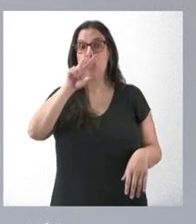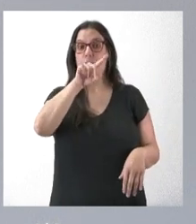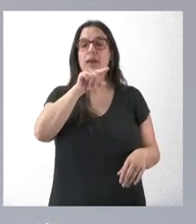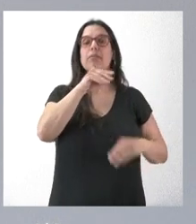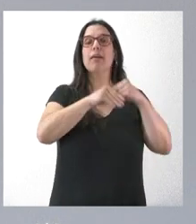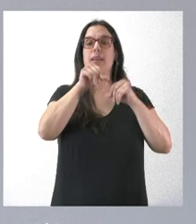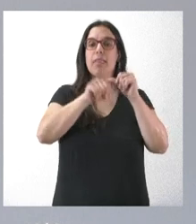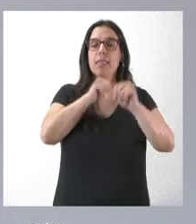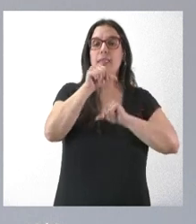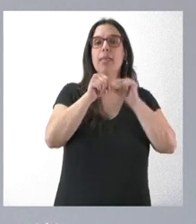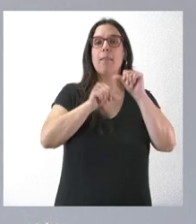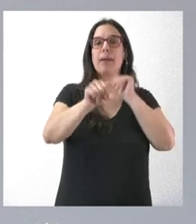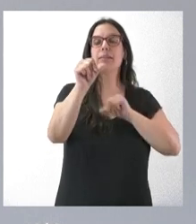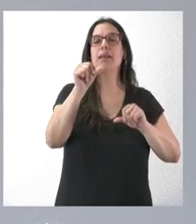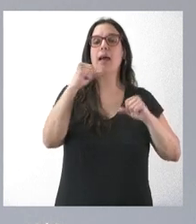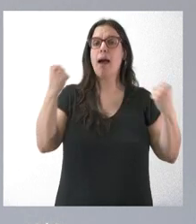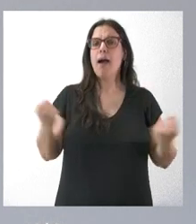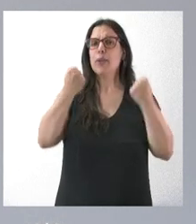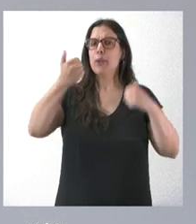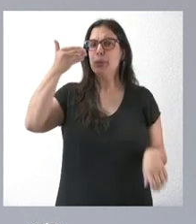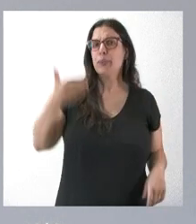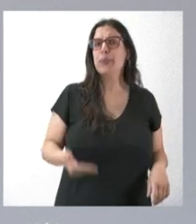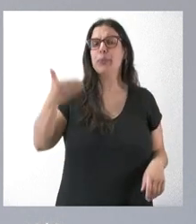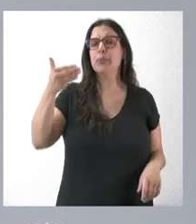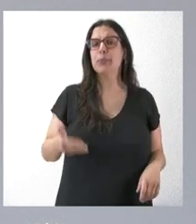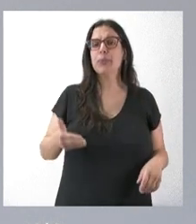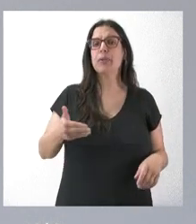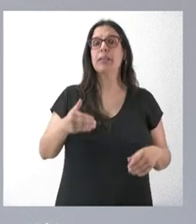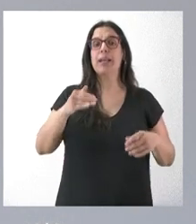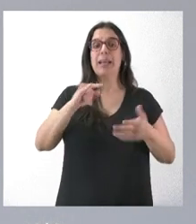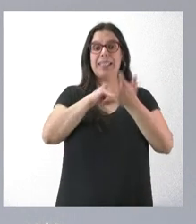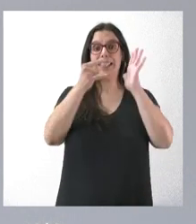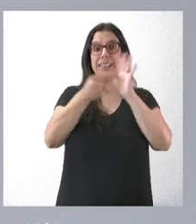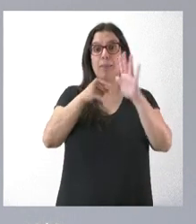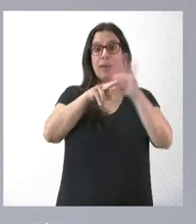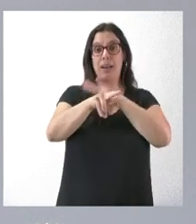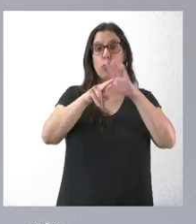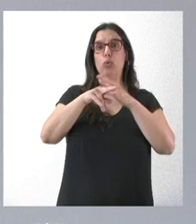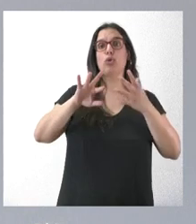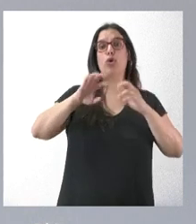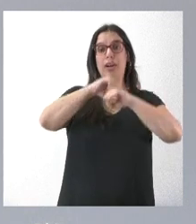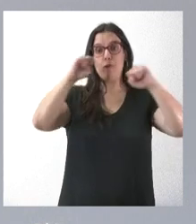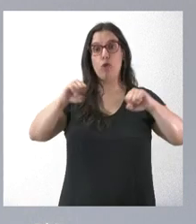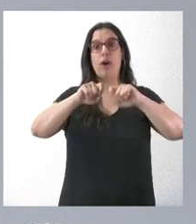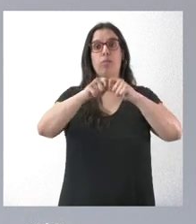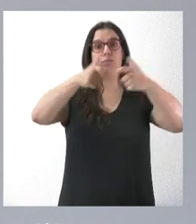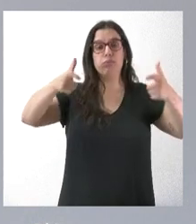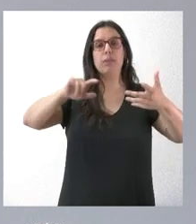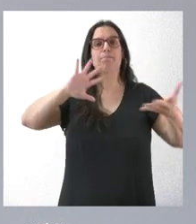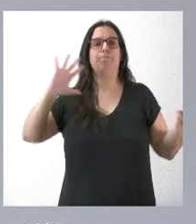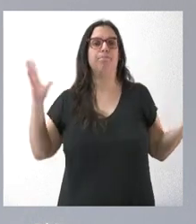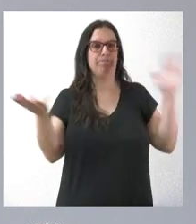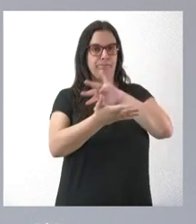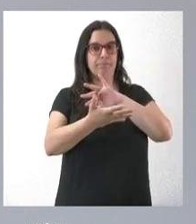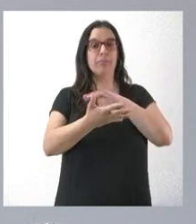adoptar una acción muy importante de cambio del operativo, de refuerzo del operativo, tanto desde el punto de vista de la estructura